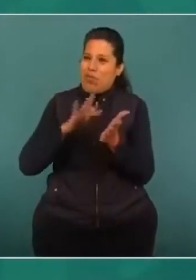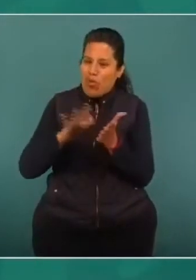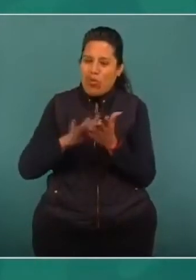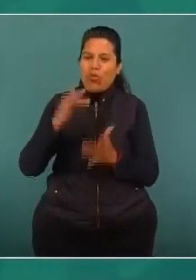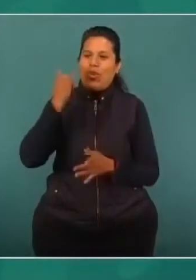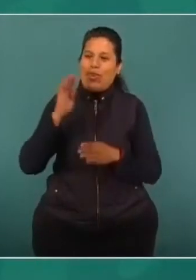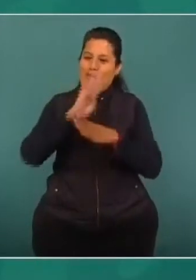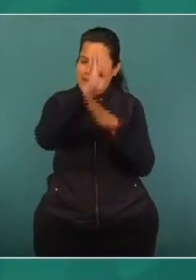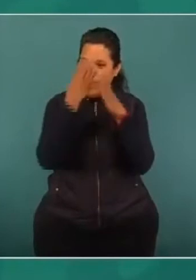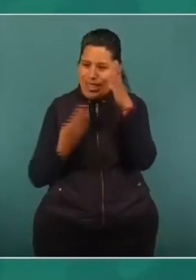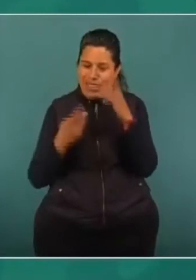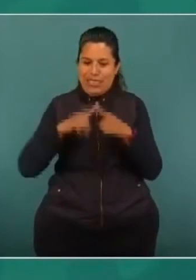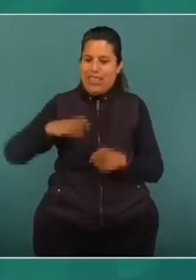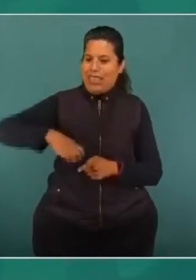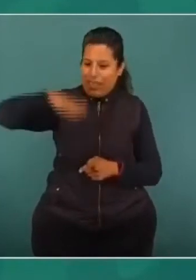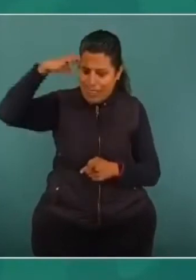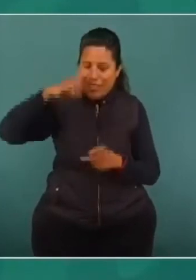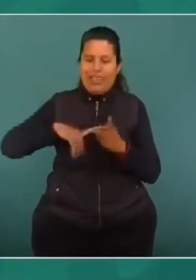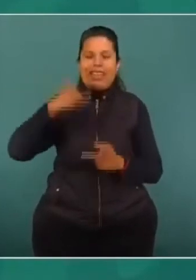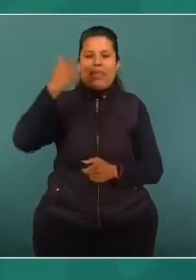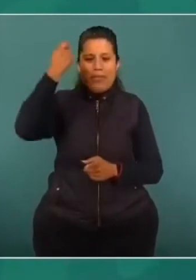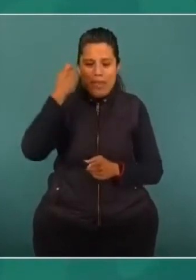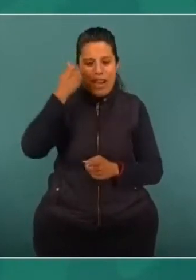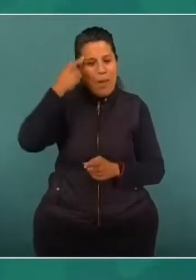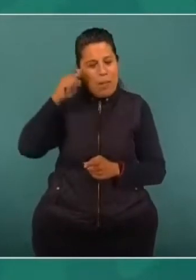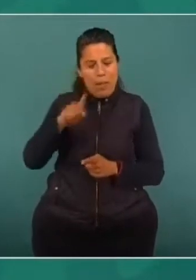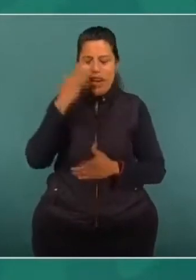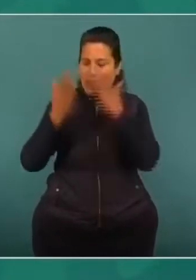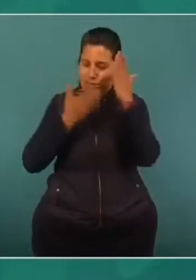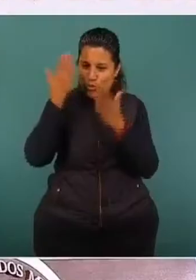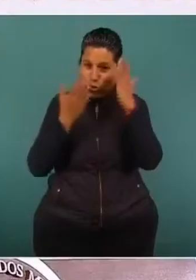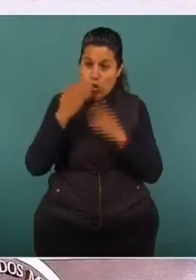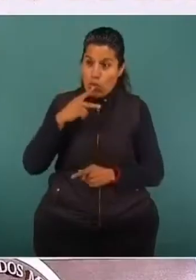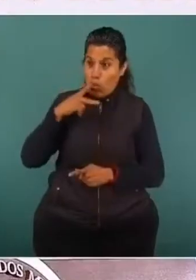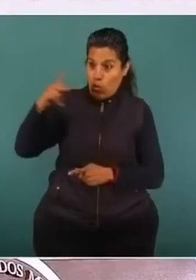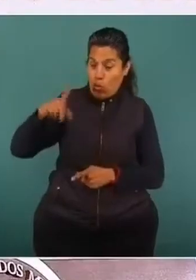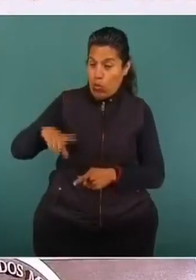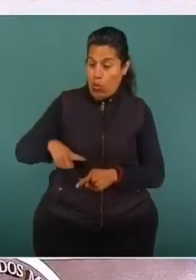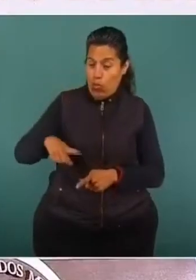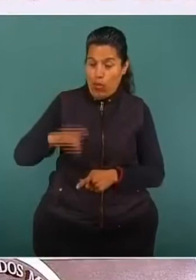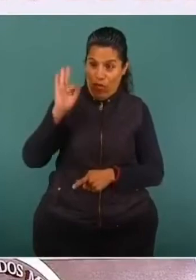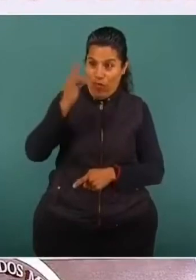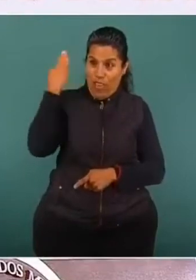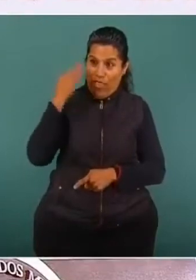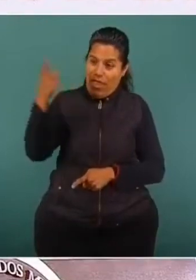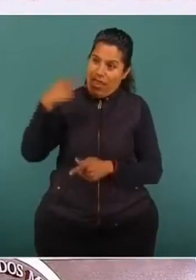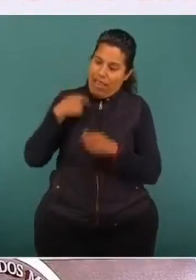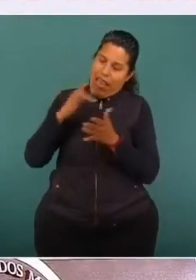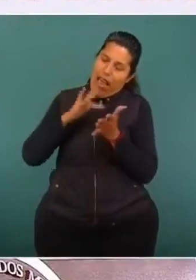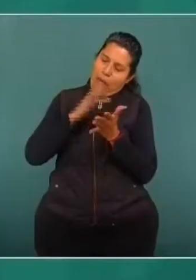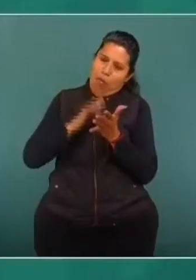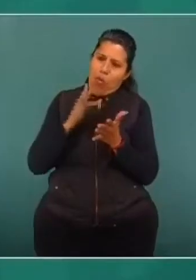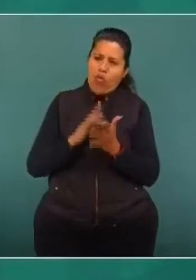bienestar para adultos mayores y becas de estudiantes que su gobierno dispersa, es